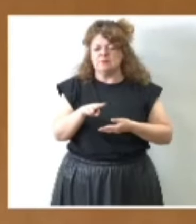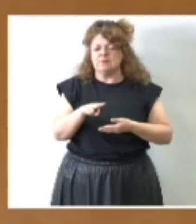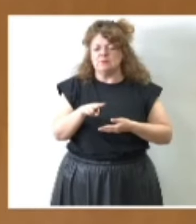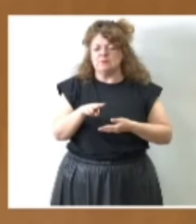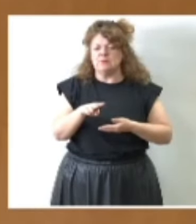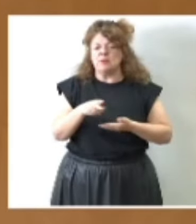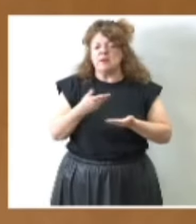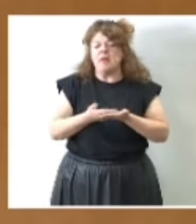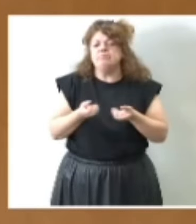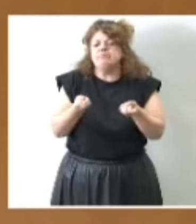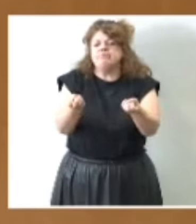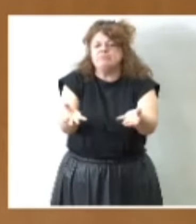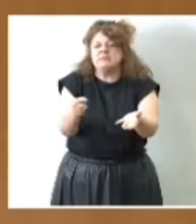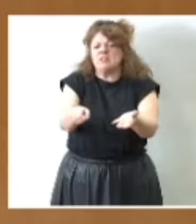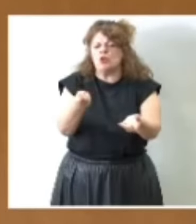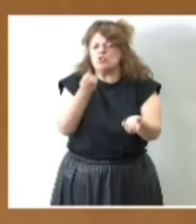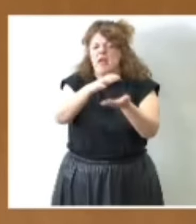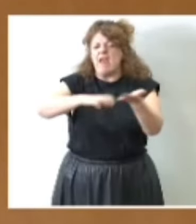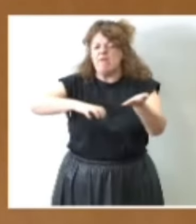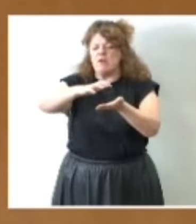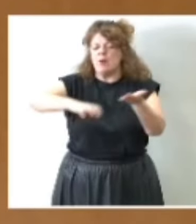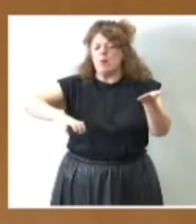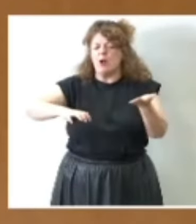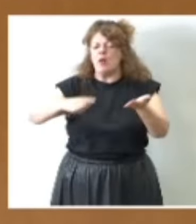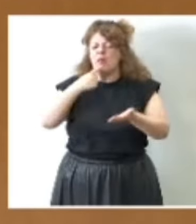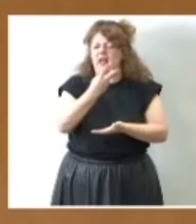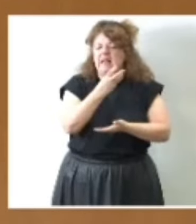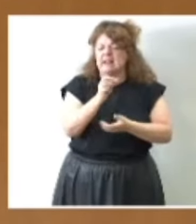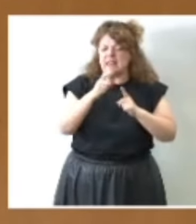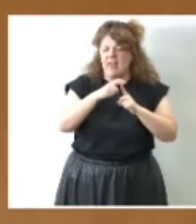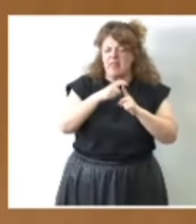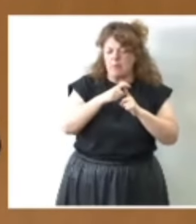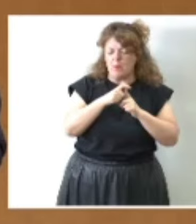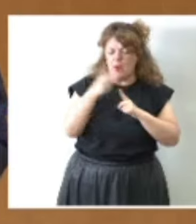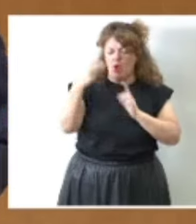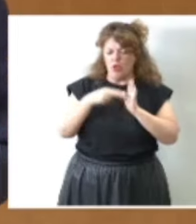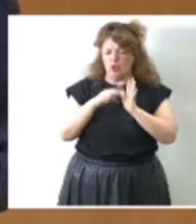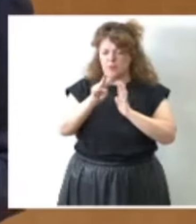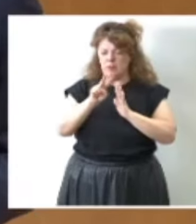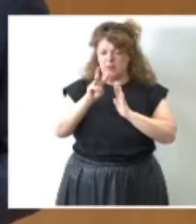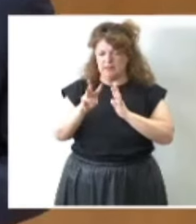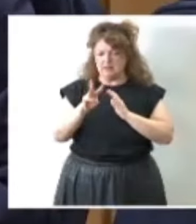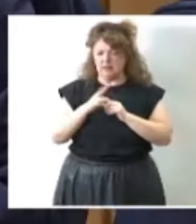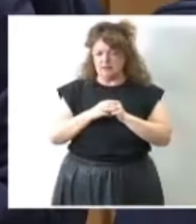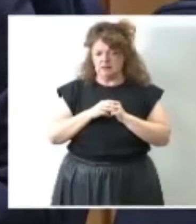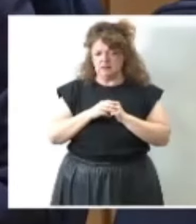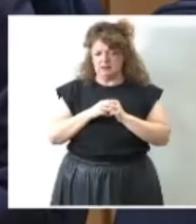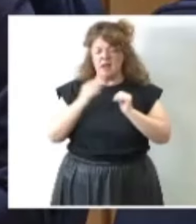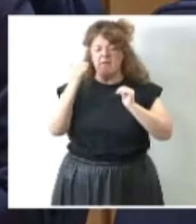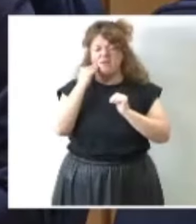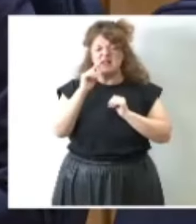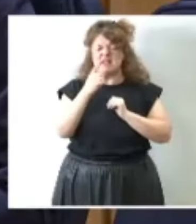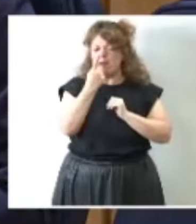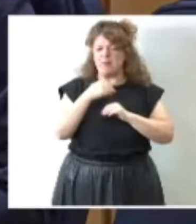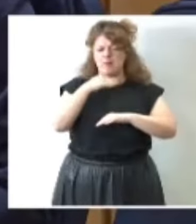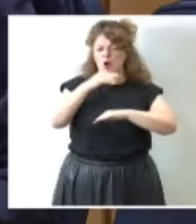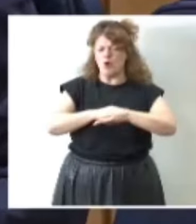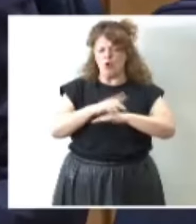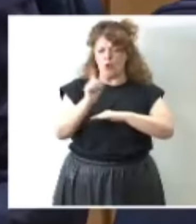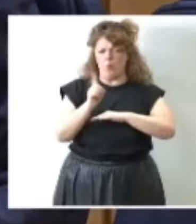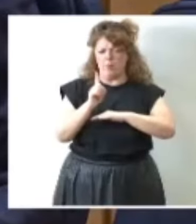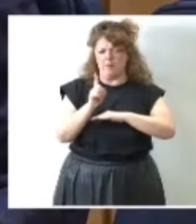esos informes? ¿No será que el 30 de mayo del año 2023, fecha del primer incumplimiento,